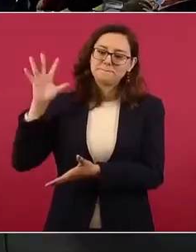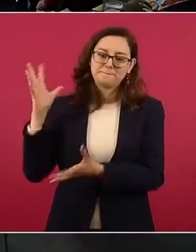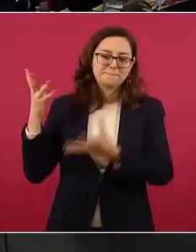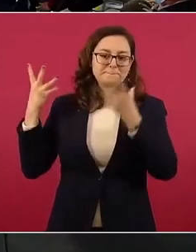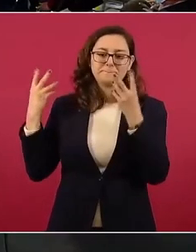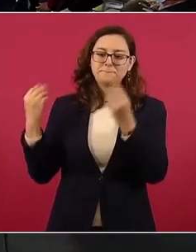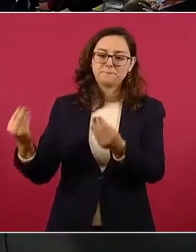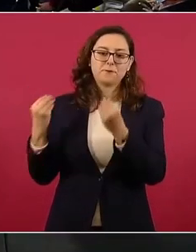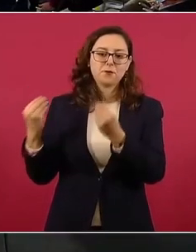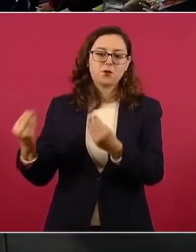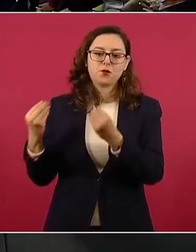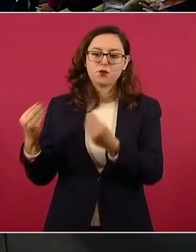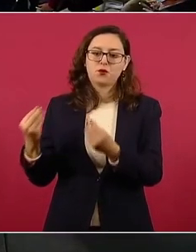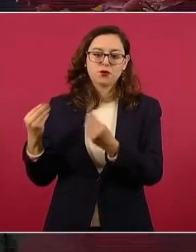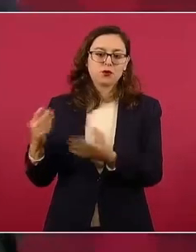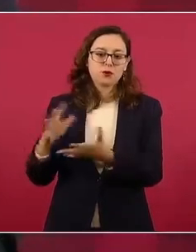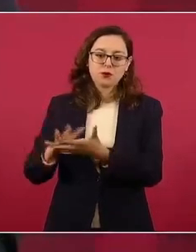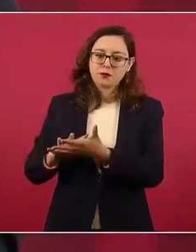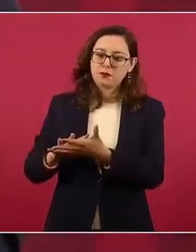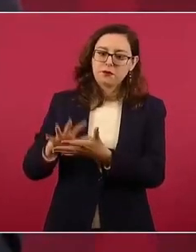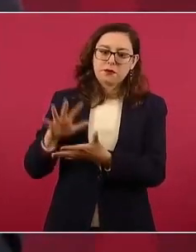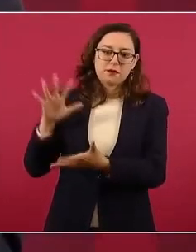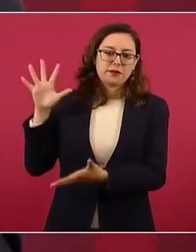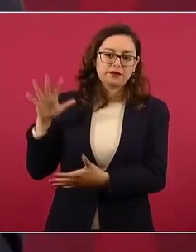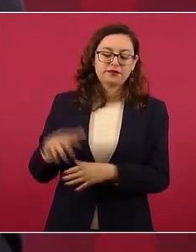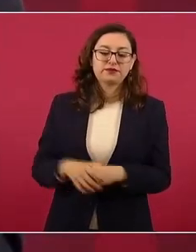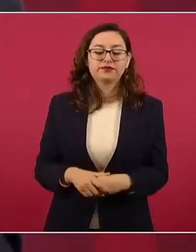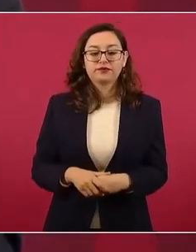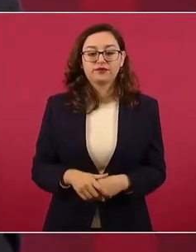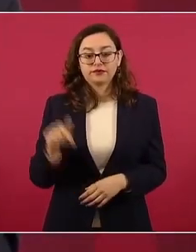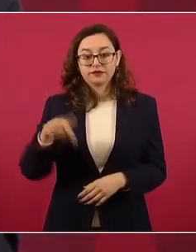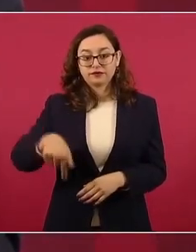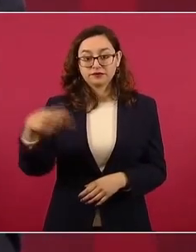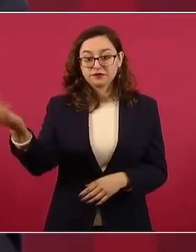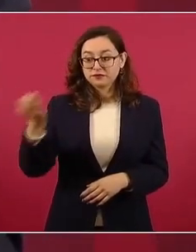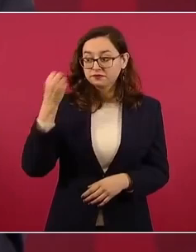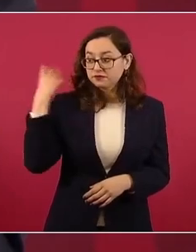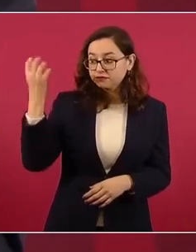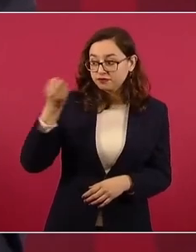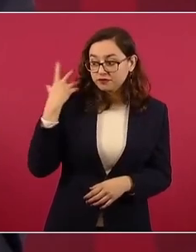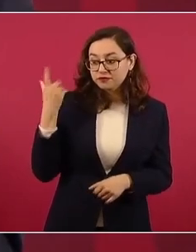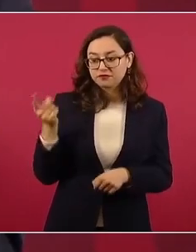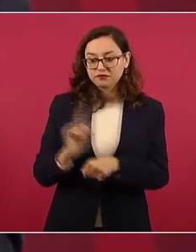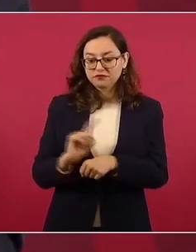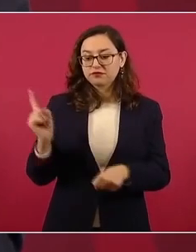Esta conferencia nos ayuda mucho porque la ven